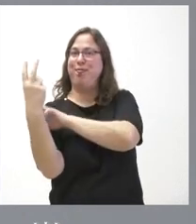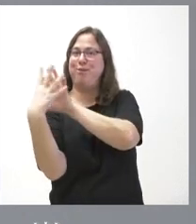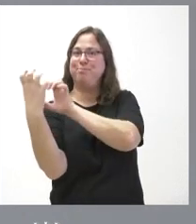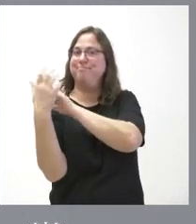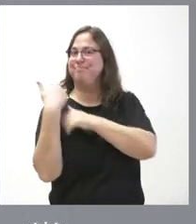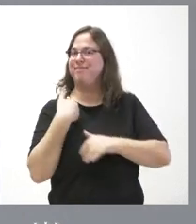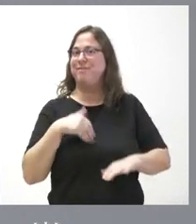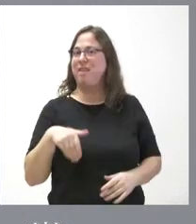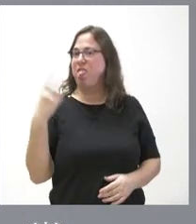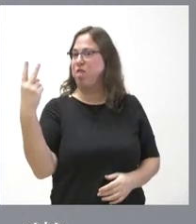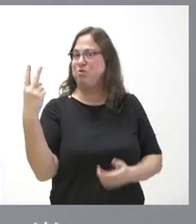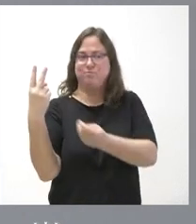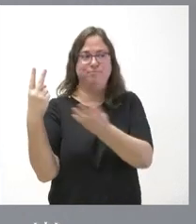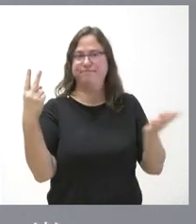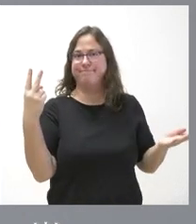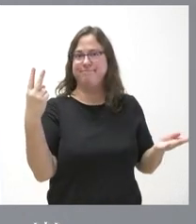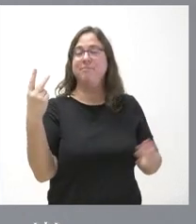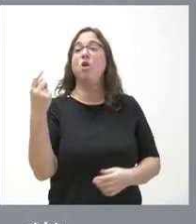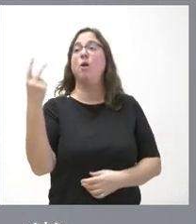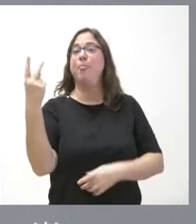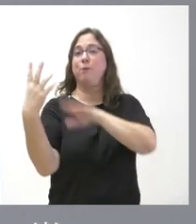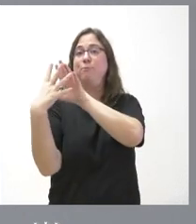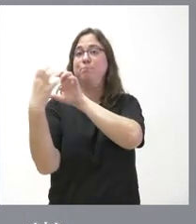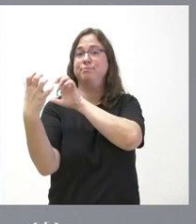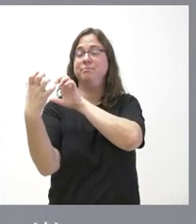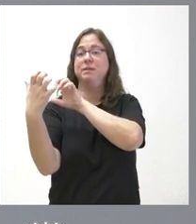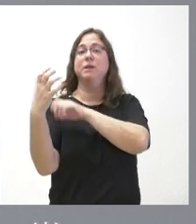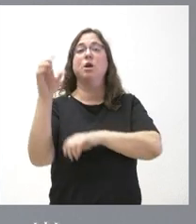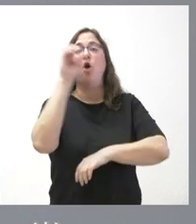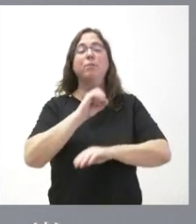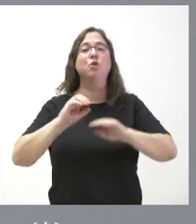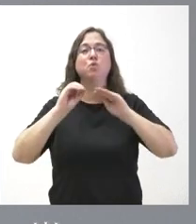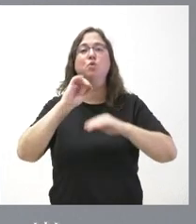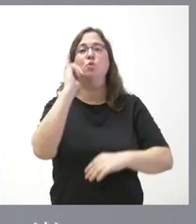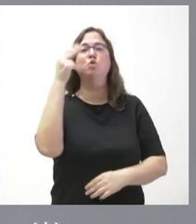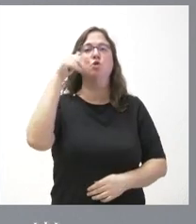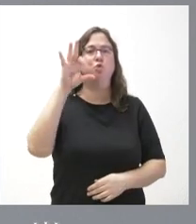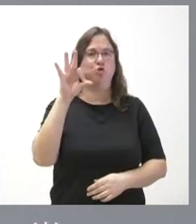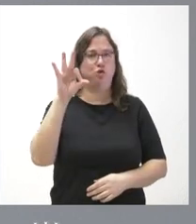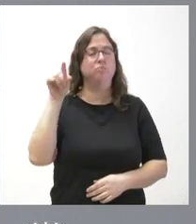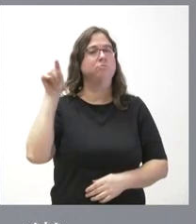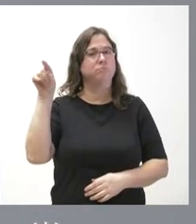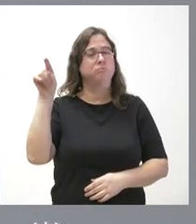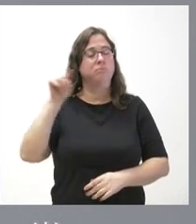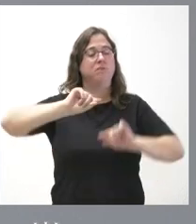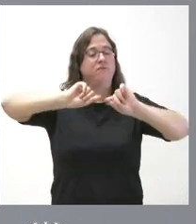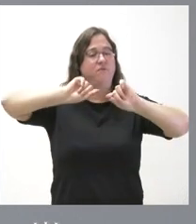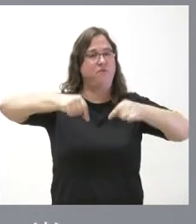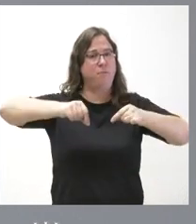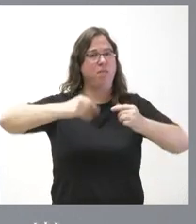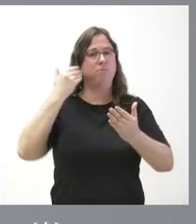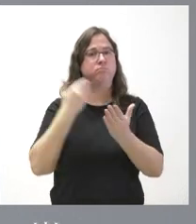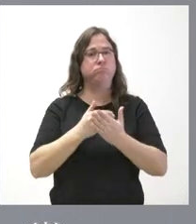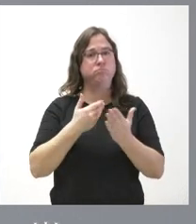por dos partes. una vez que la posición de Junts está firmada y recogida